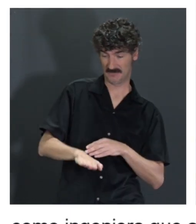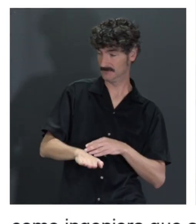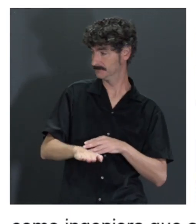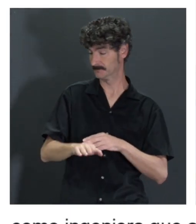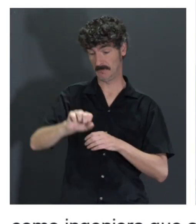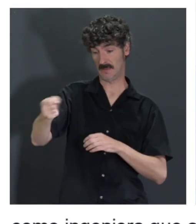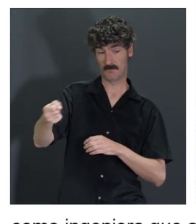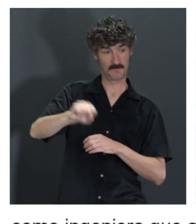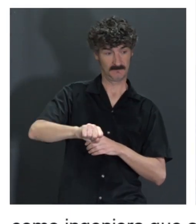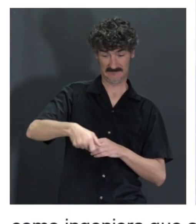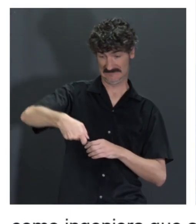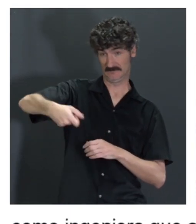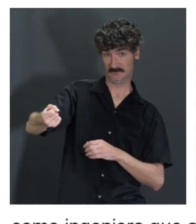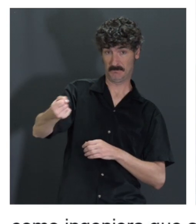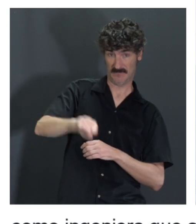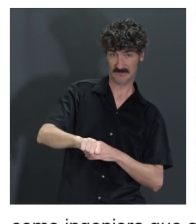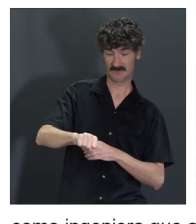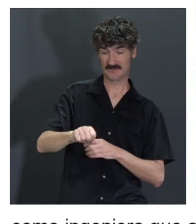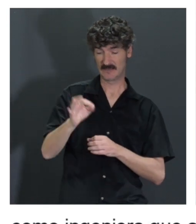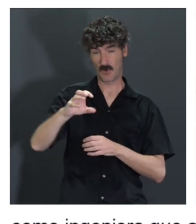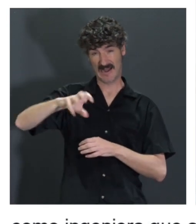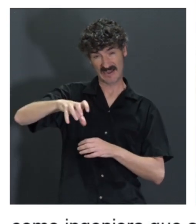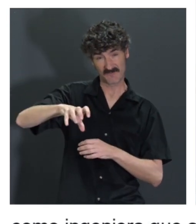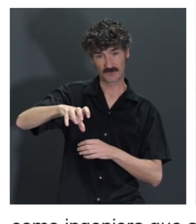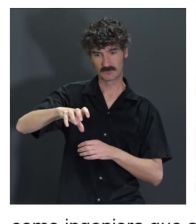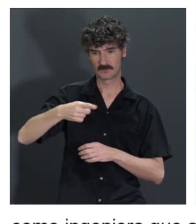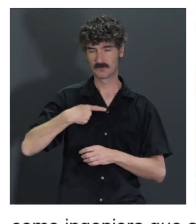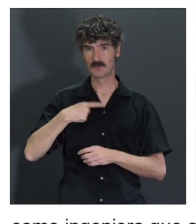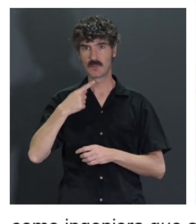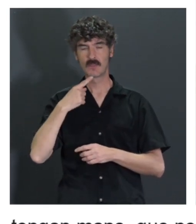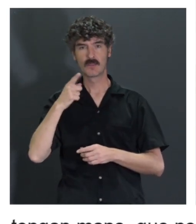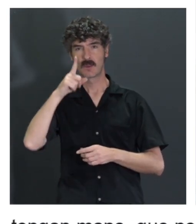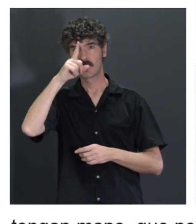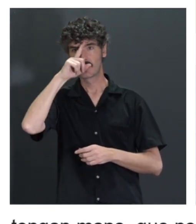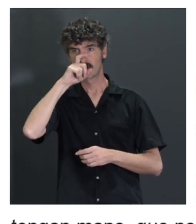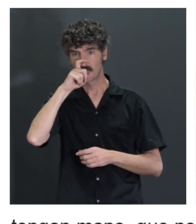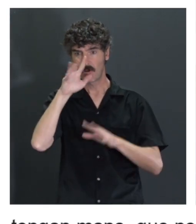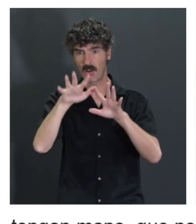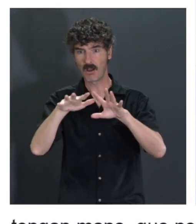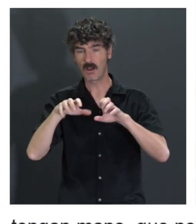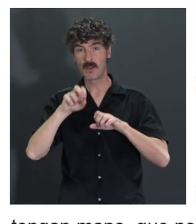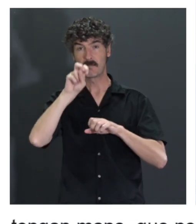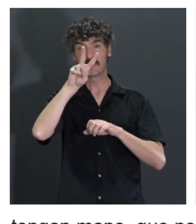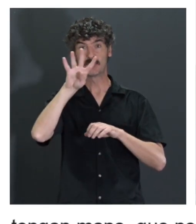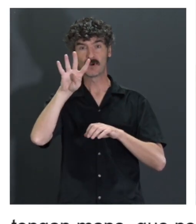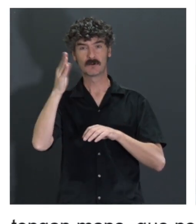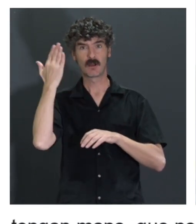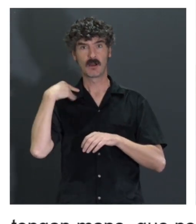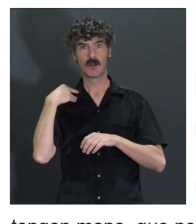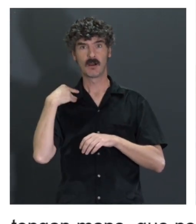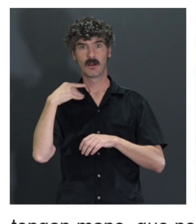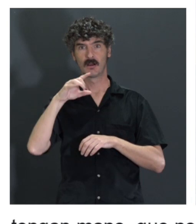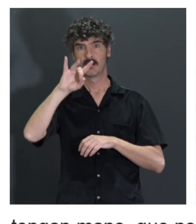un monomando para el grifo, claro, y aquel día yo recuerdo que estaba en la sala hace veinticuatro años y se me abrió la luz y dije,